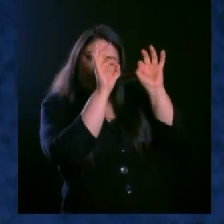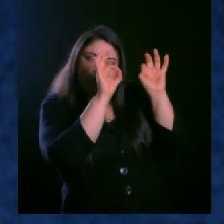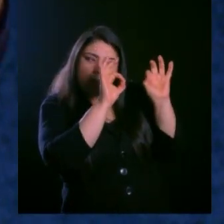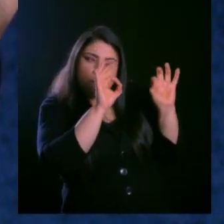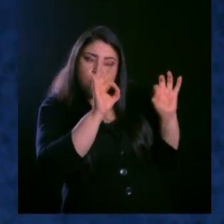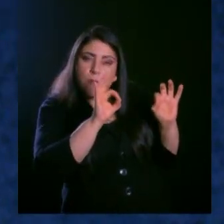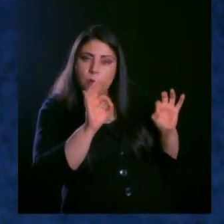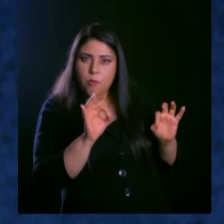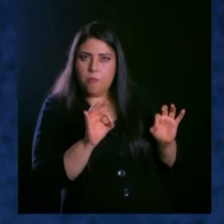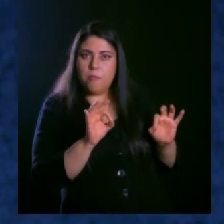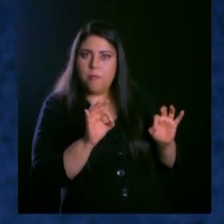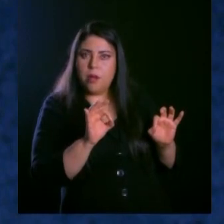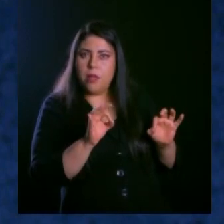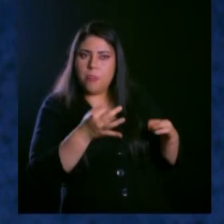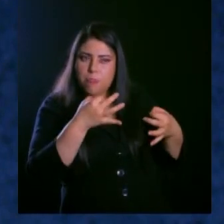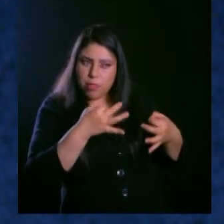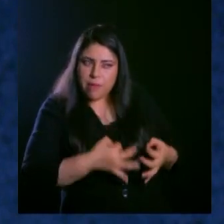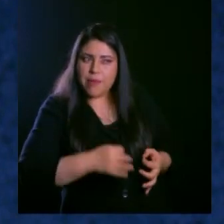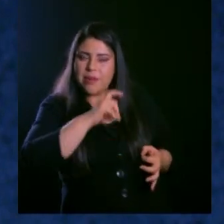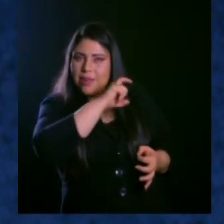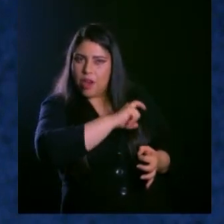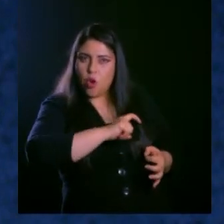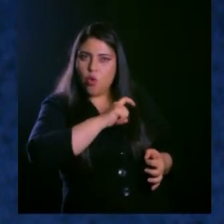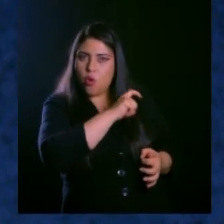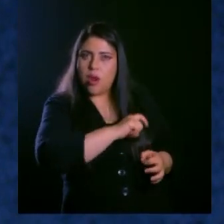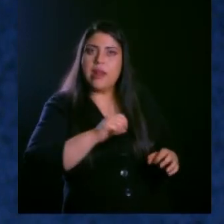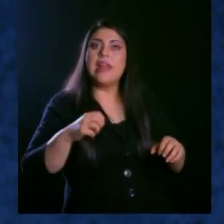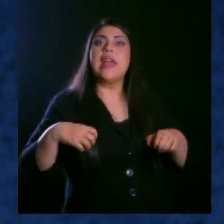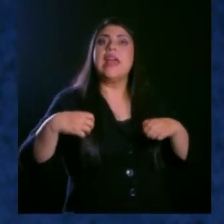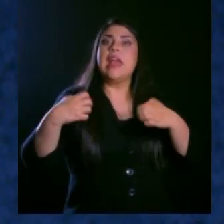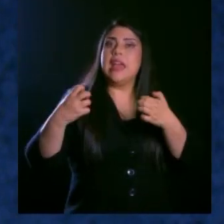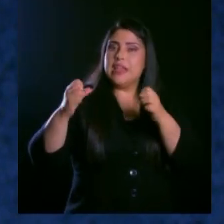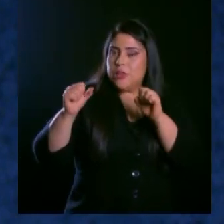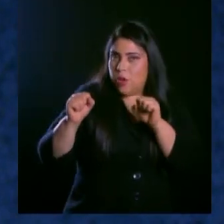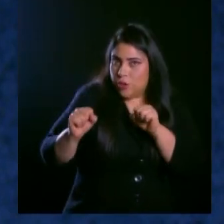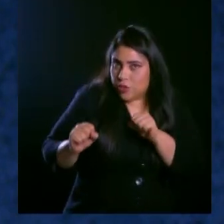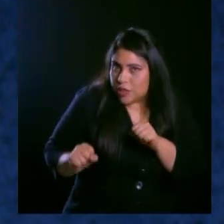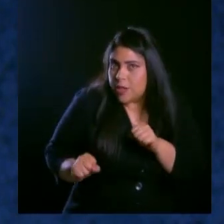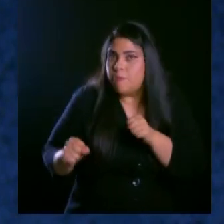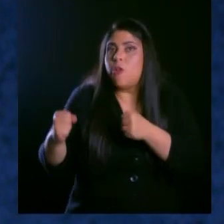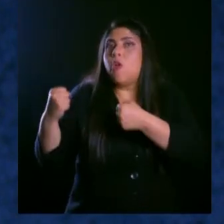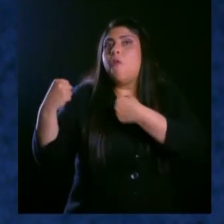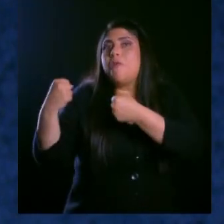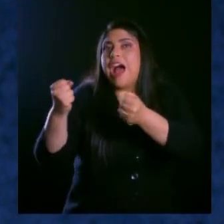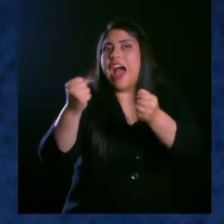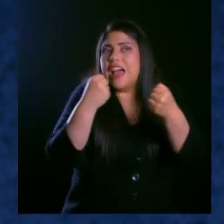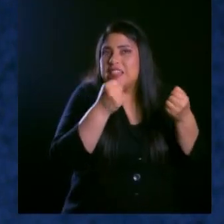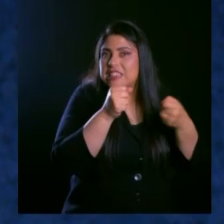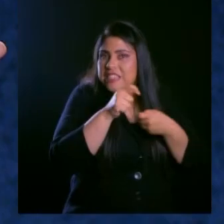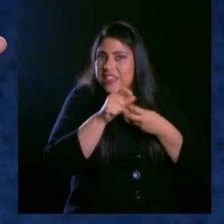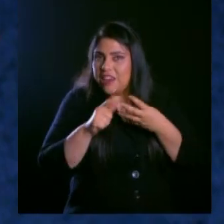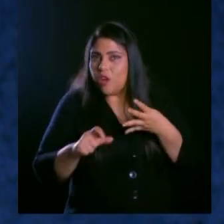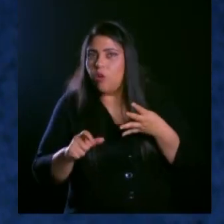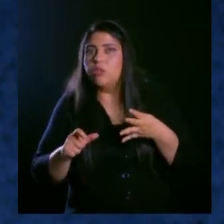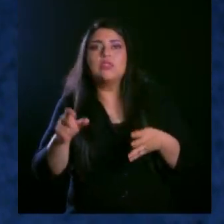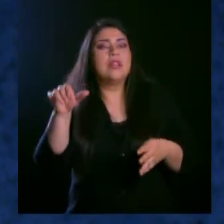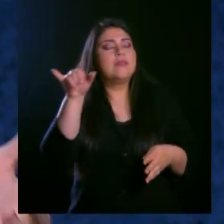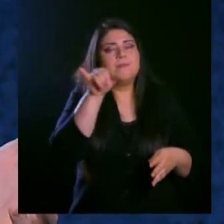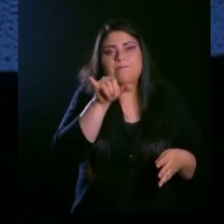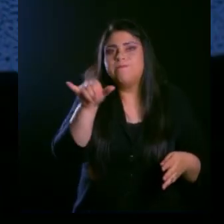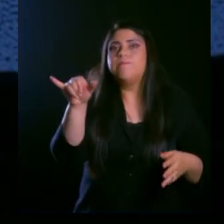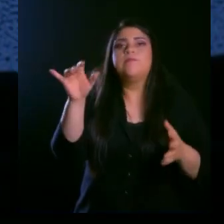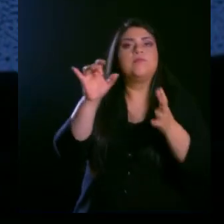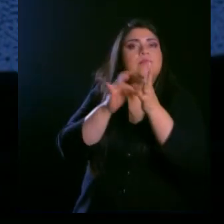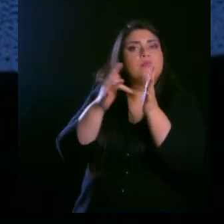y a través de nosotros podamos dar fruto. Lo que quiero decirte es que somos templos del Espíritu Santo,